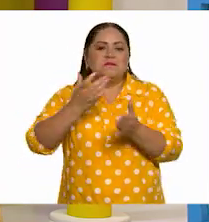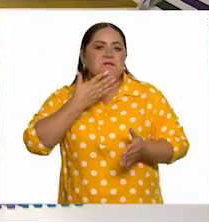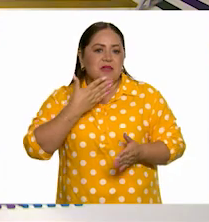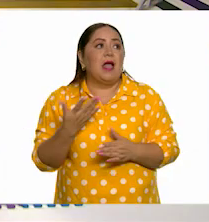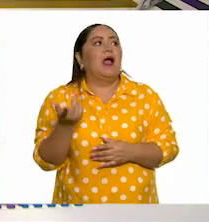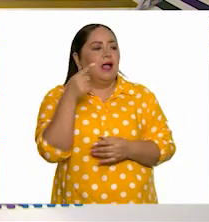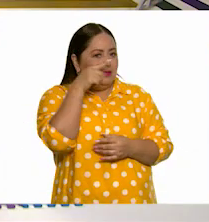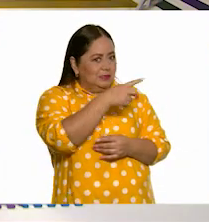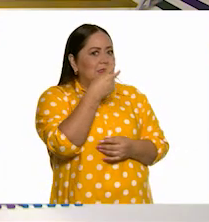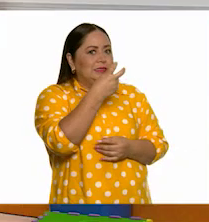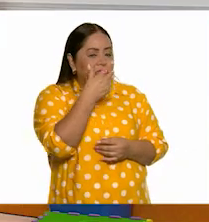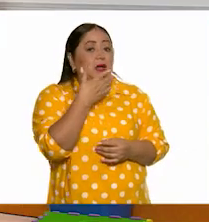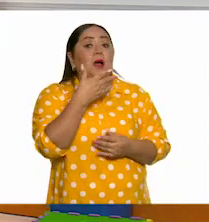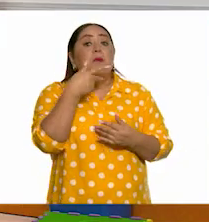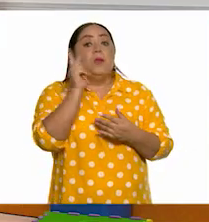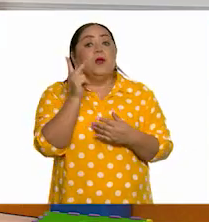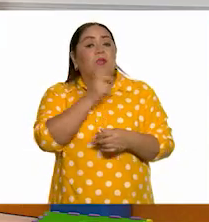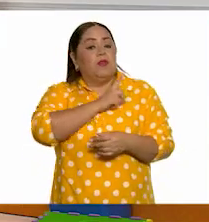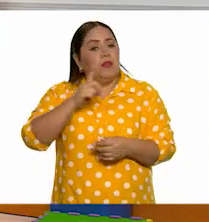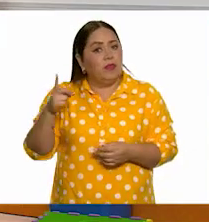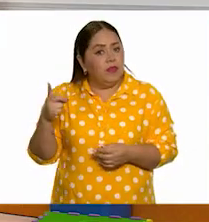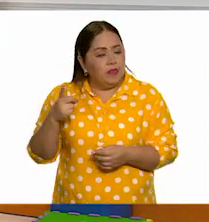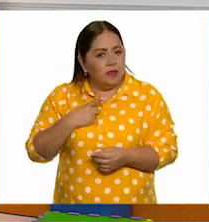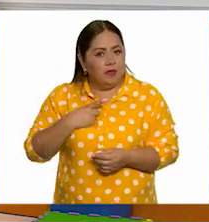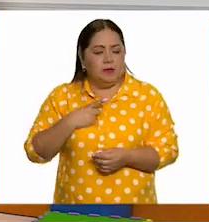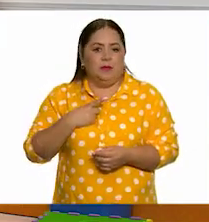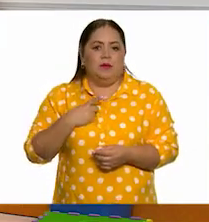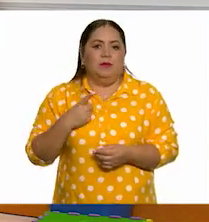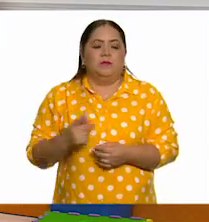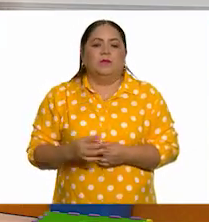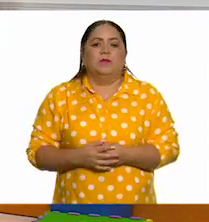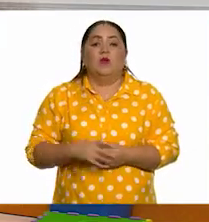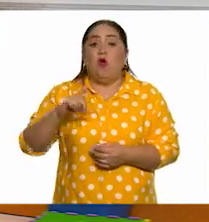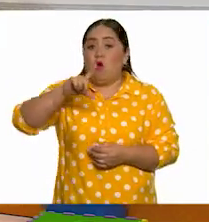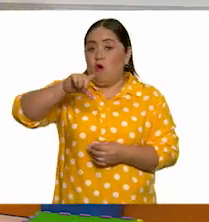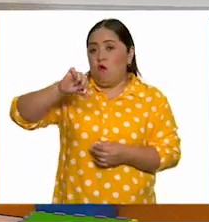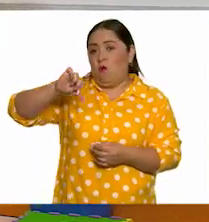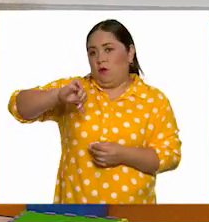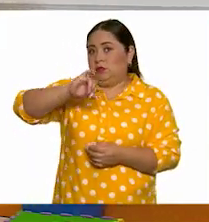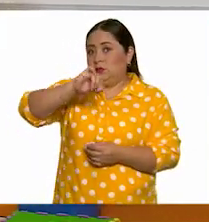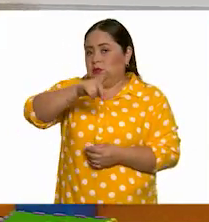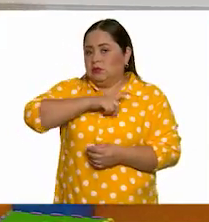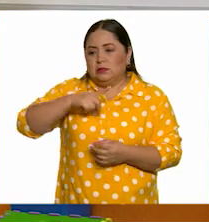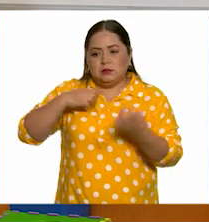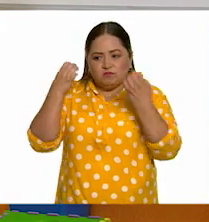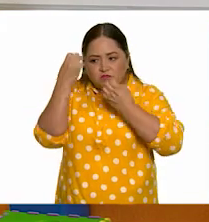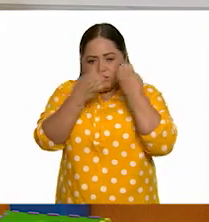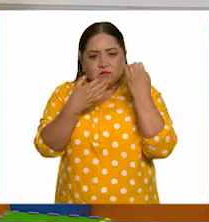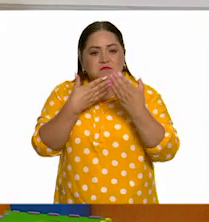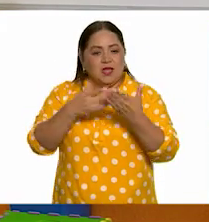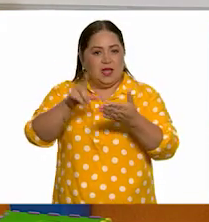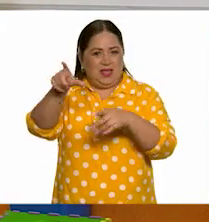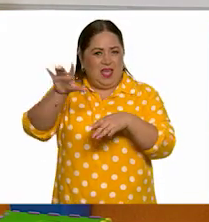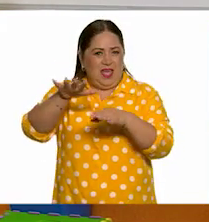ortografía. Así es. Y entonces tenemos que hacer, hoy sí tenemos que revisar